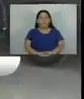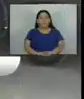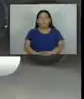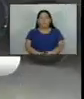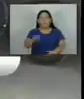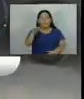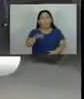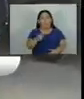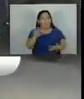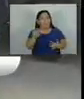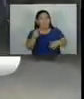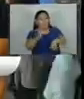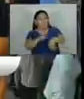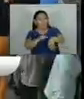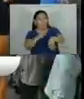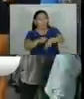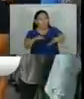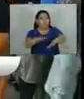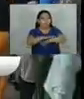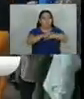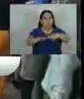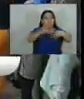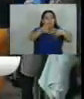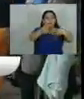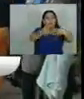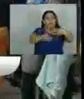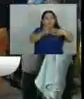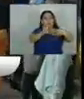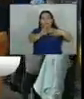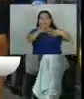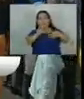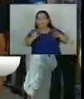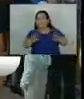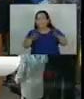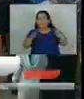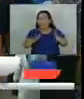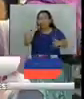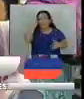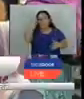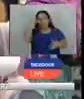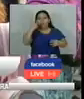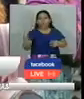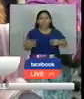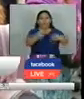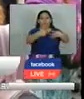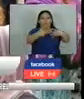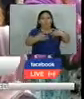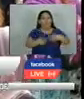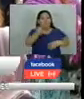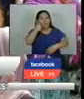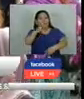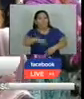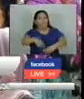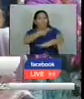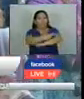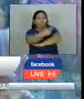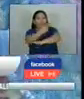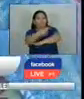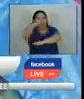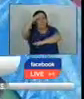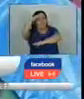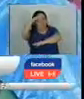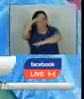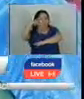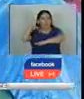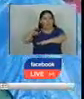Faltan solo horas para que termine la vigencia del título 42 y empiecen a regir nuevas reglas en la frontera sur con México. En la zona,